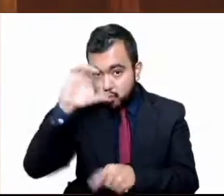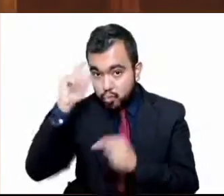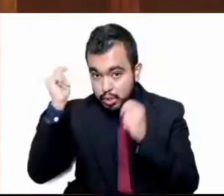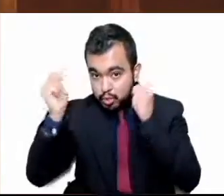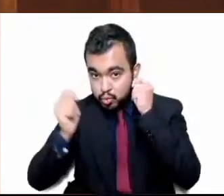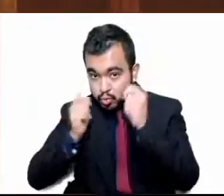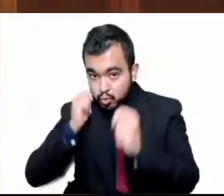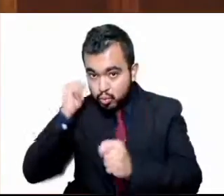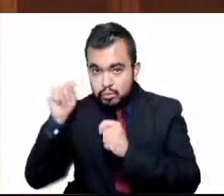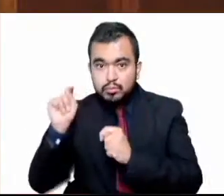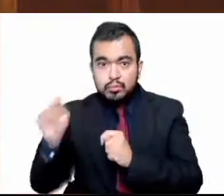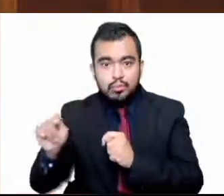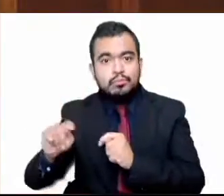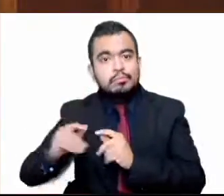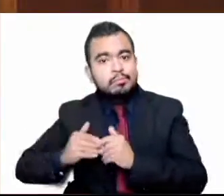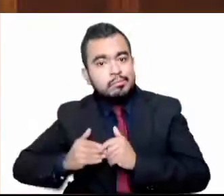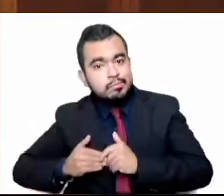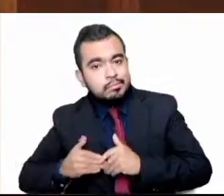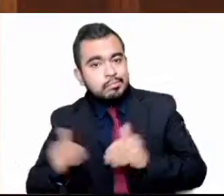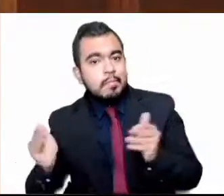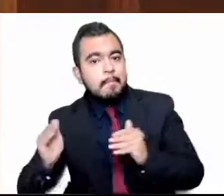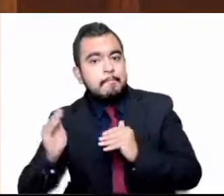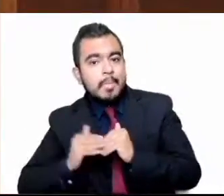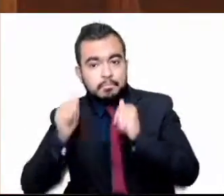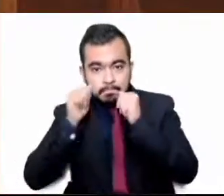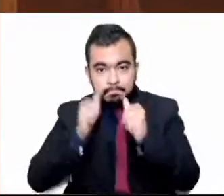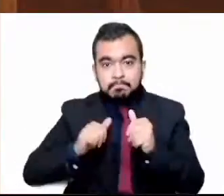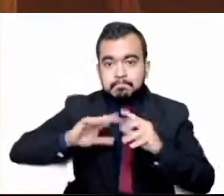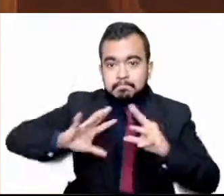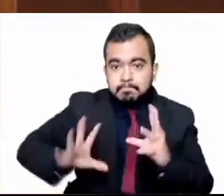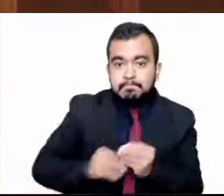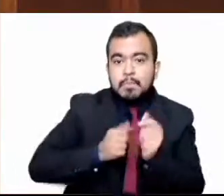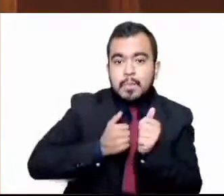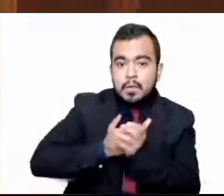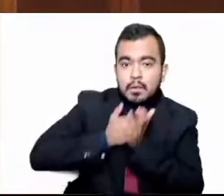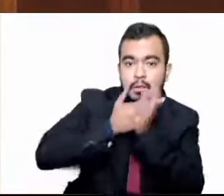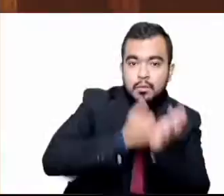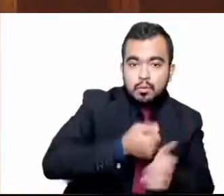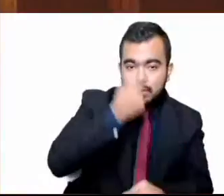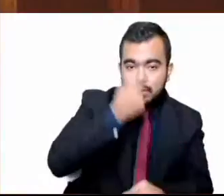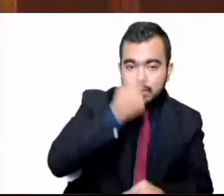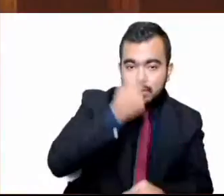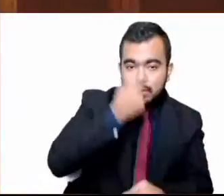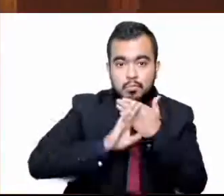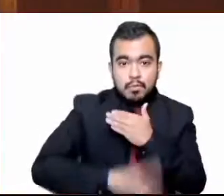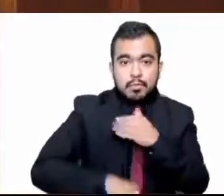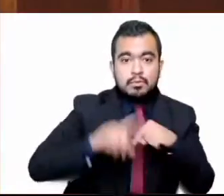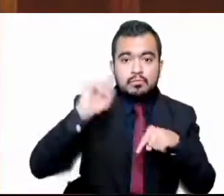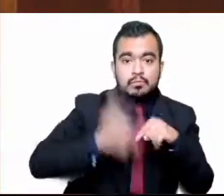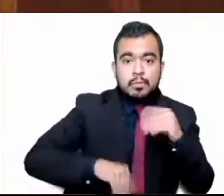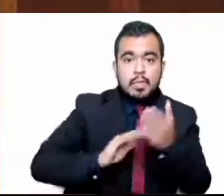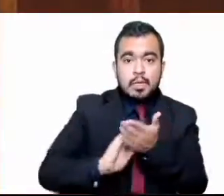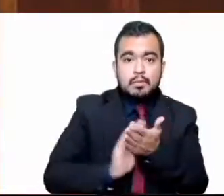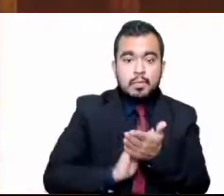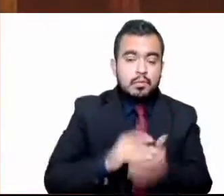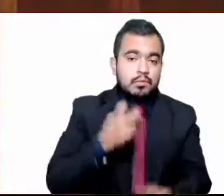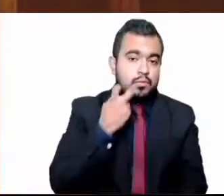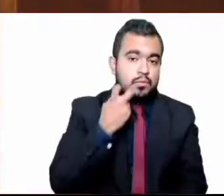a fin de coadyuvar a la prevención y eliminación de esta práctica nociva.